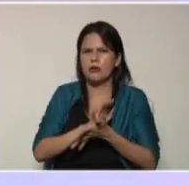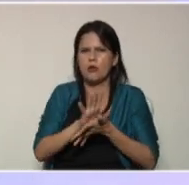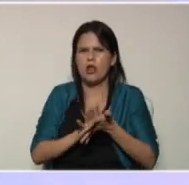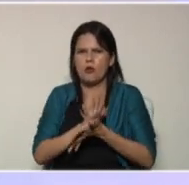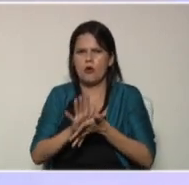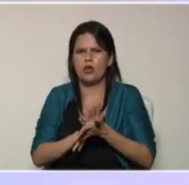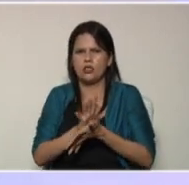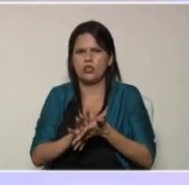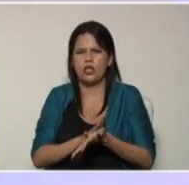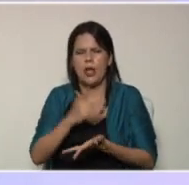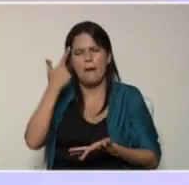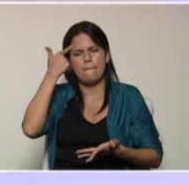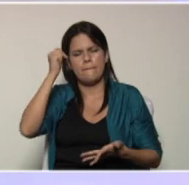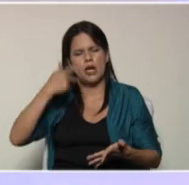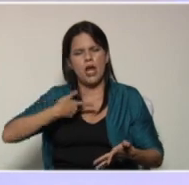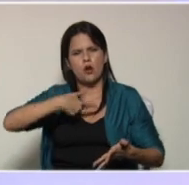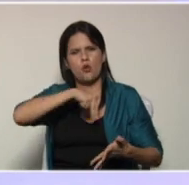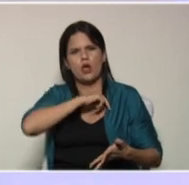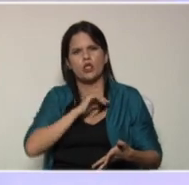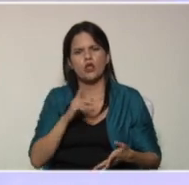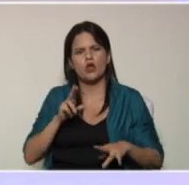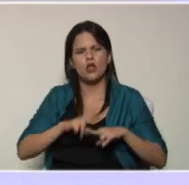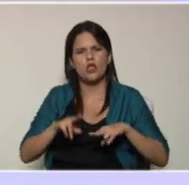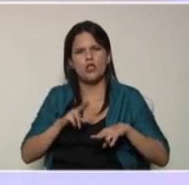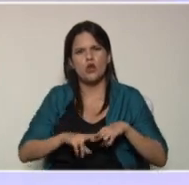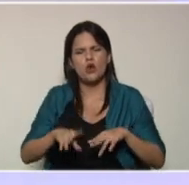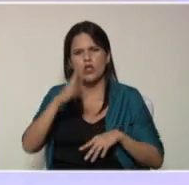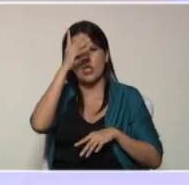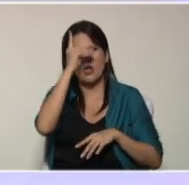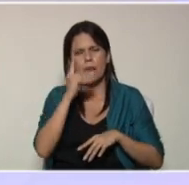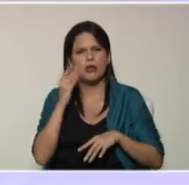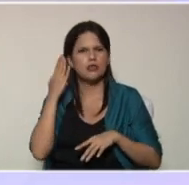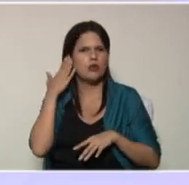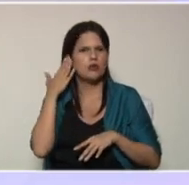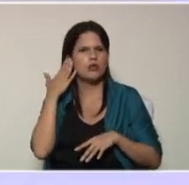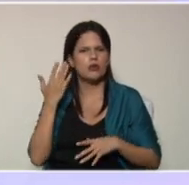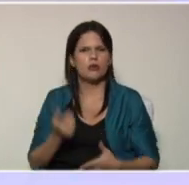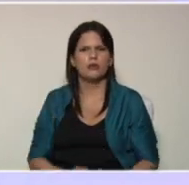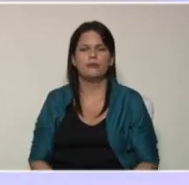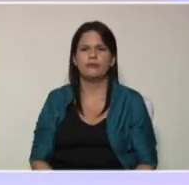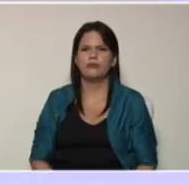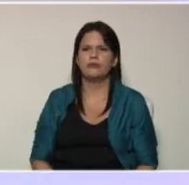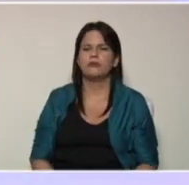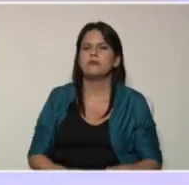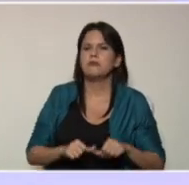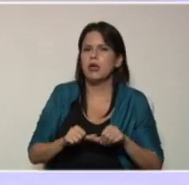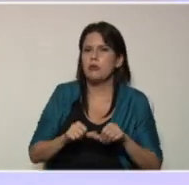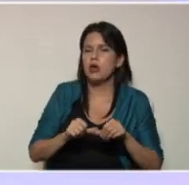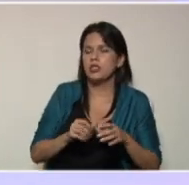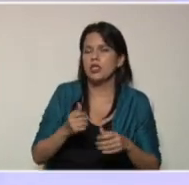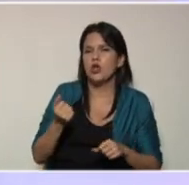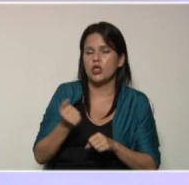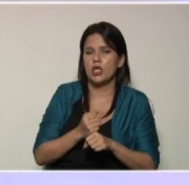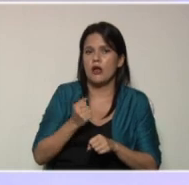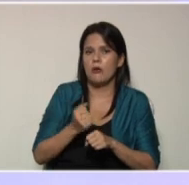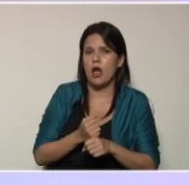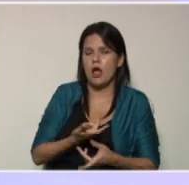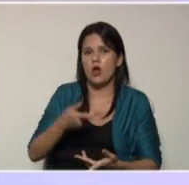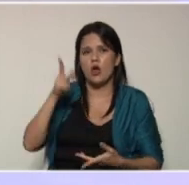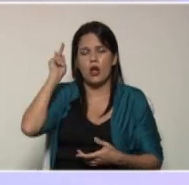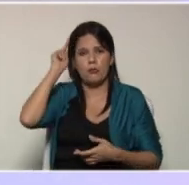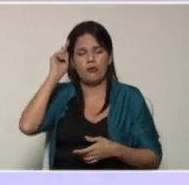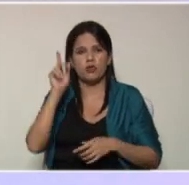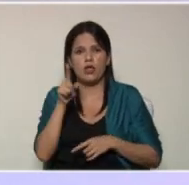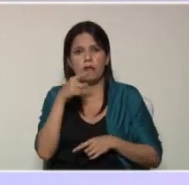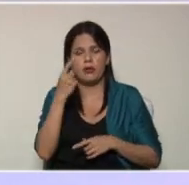venezolana para nuestros niños con deficiencias auditivas vamos a retomar entonces lo trabajado con la docente de educación